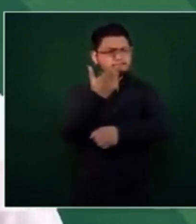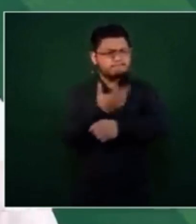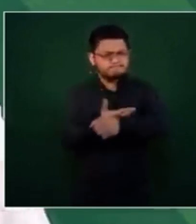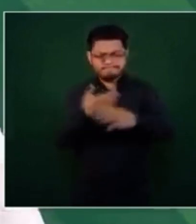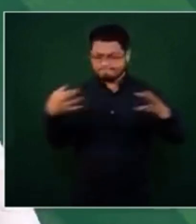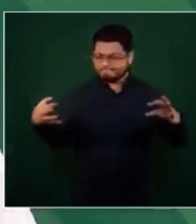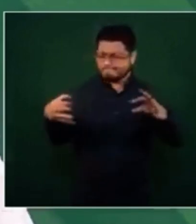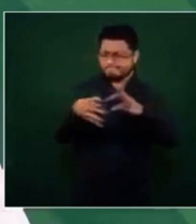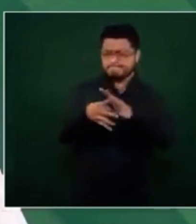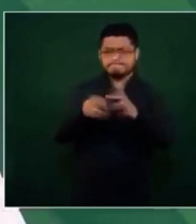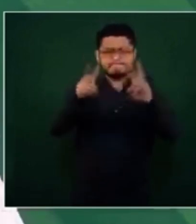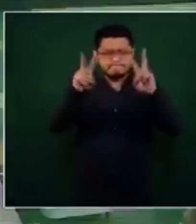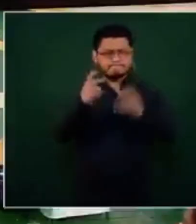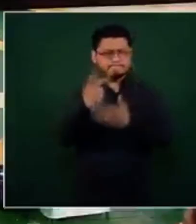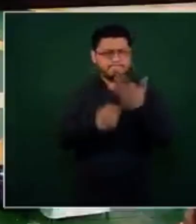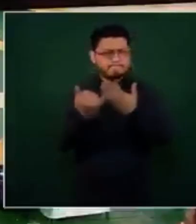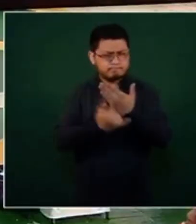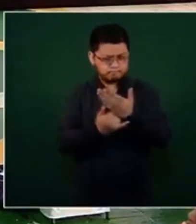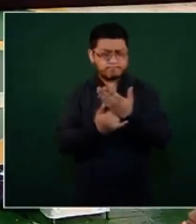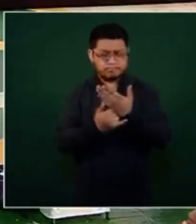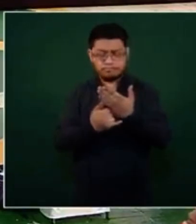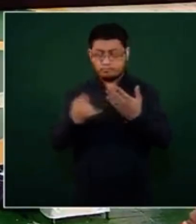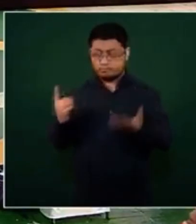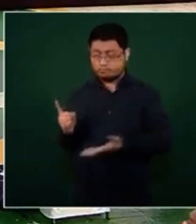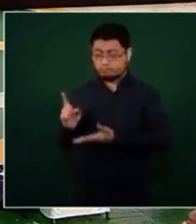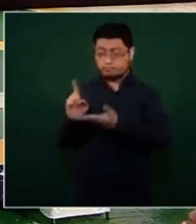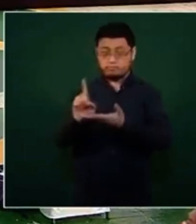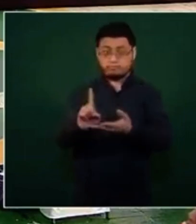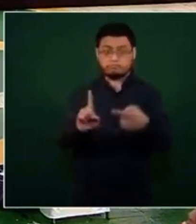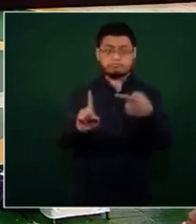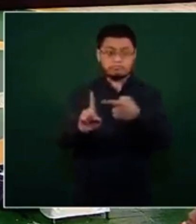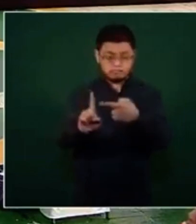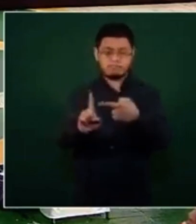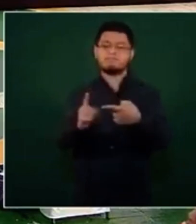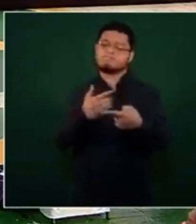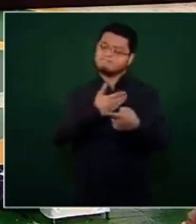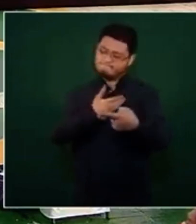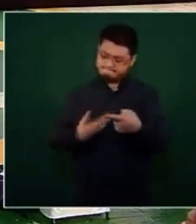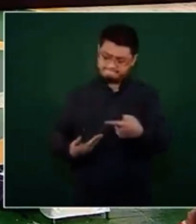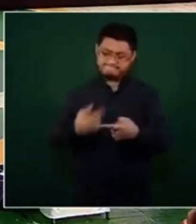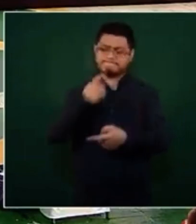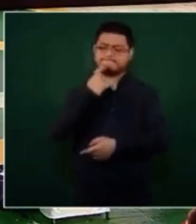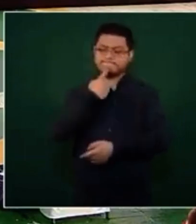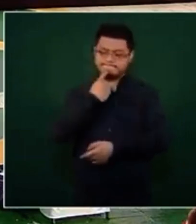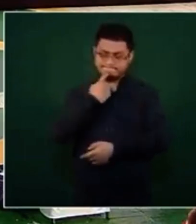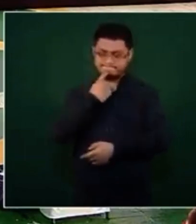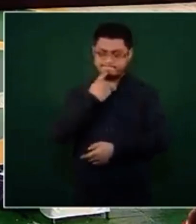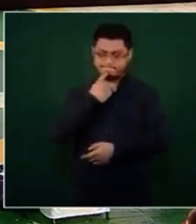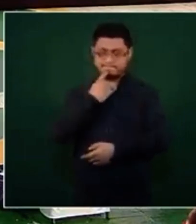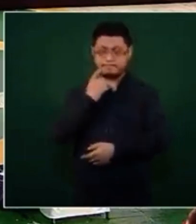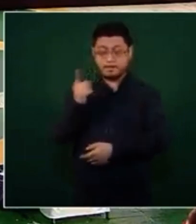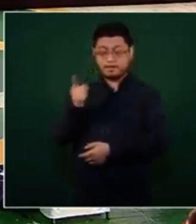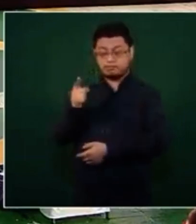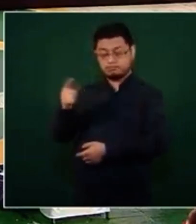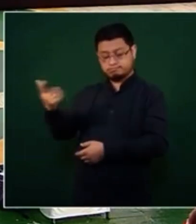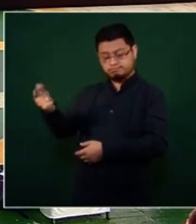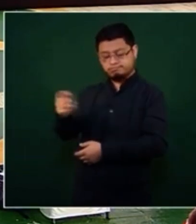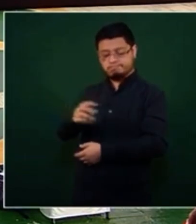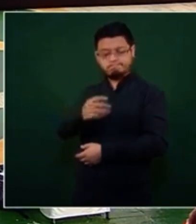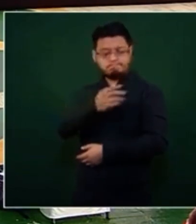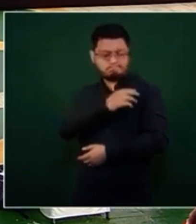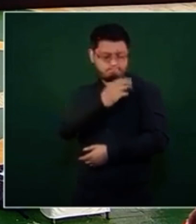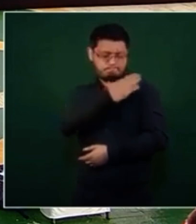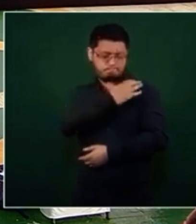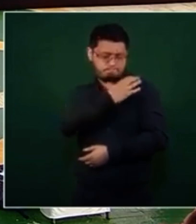Correcaminos, participaron de manera directa el propio presidente de la República, que fue el comandante general del